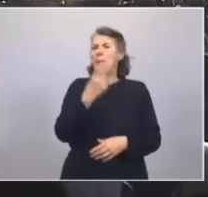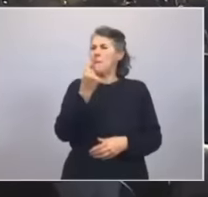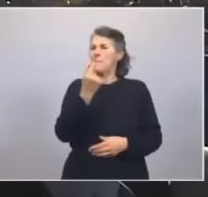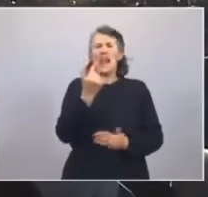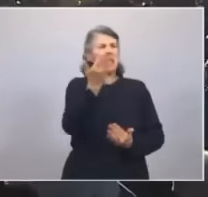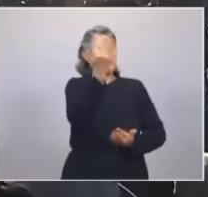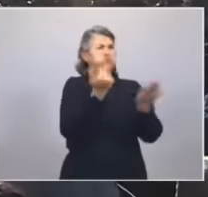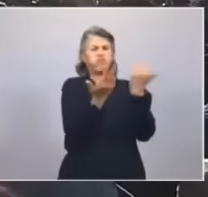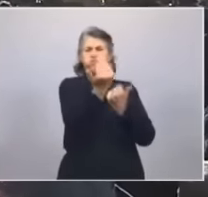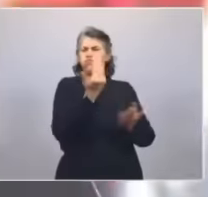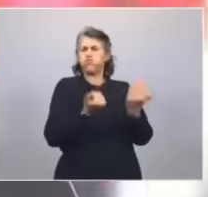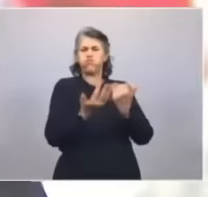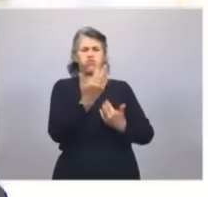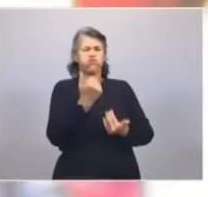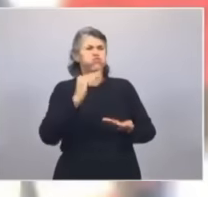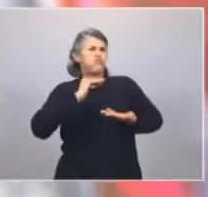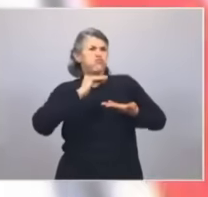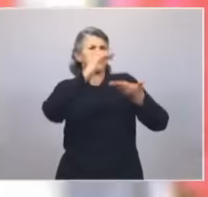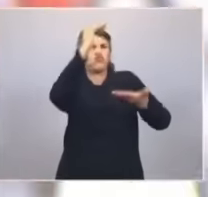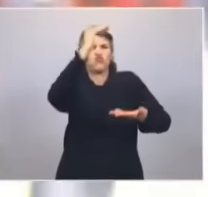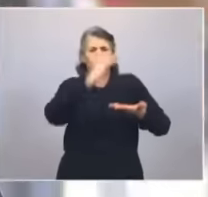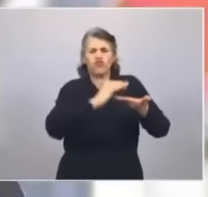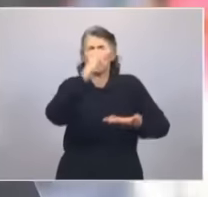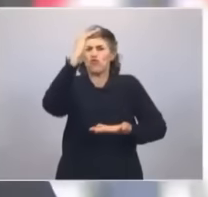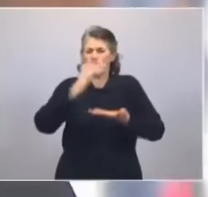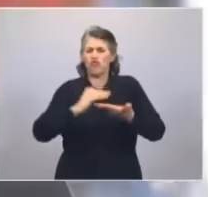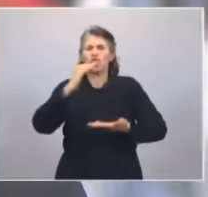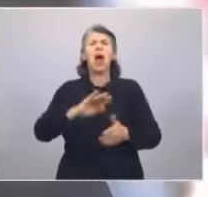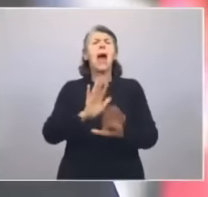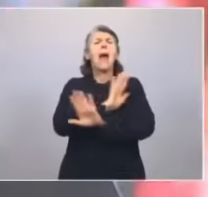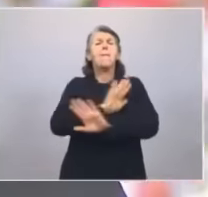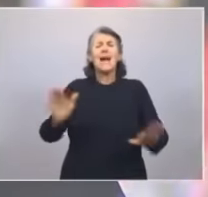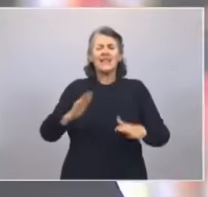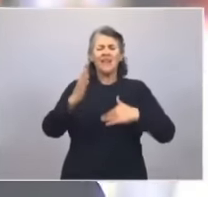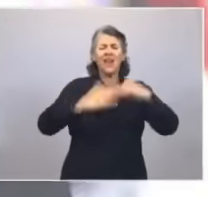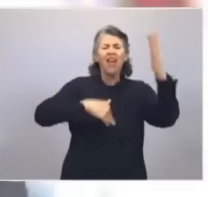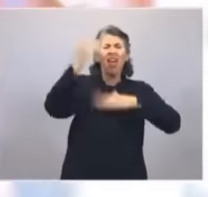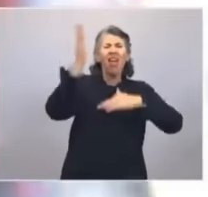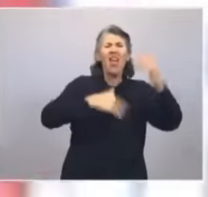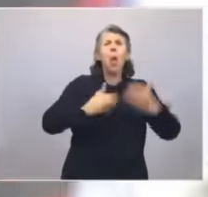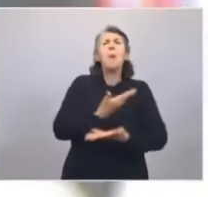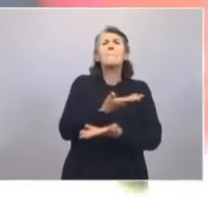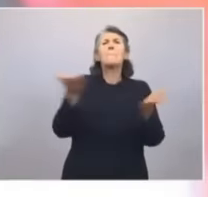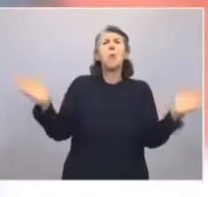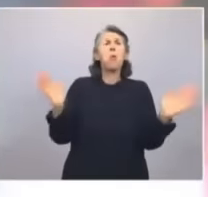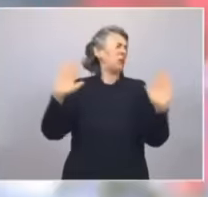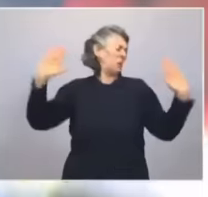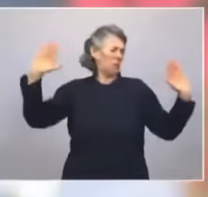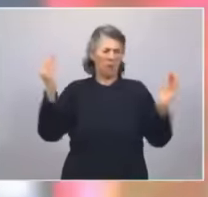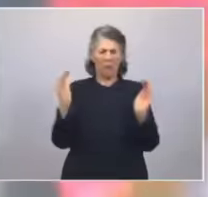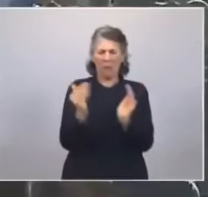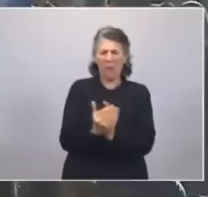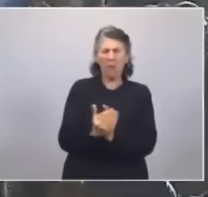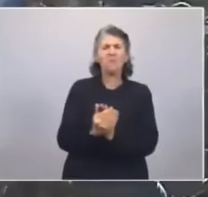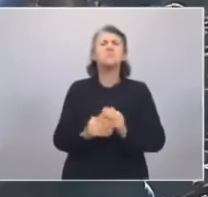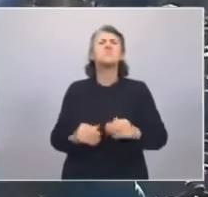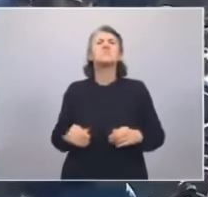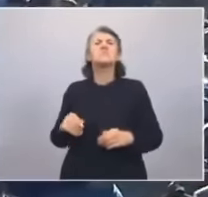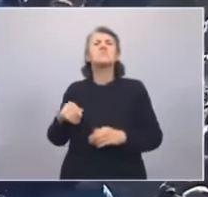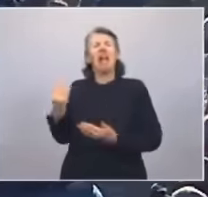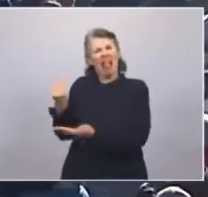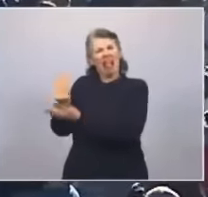planteando que había que parar la obra pública, planteando que no era necesaria